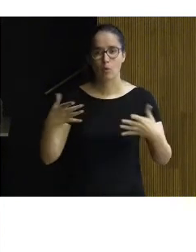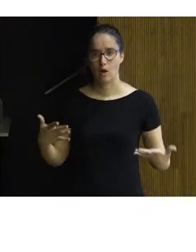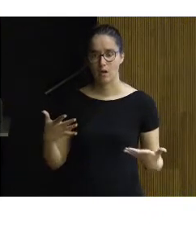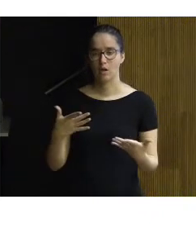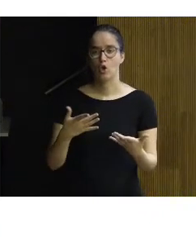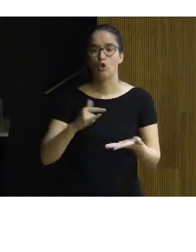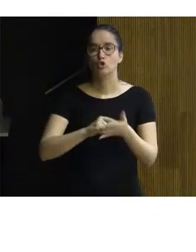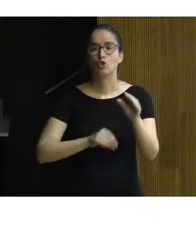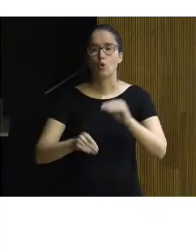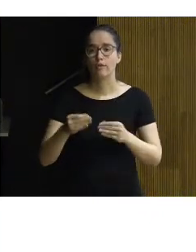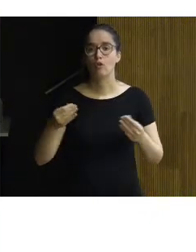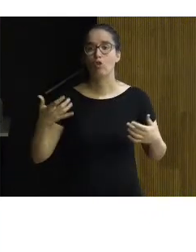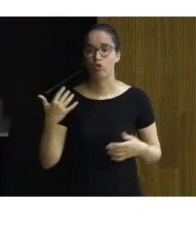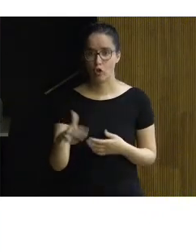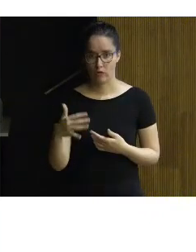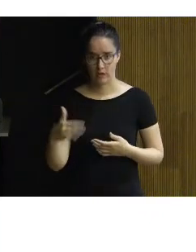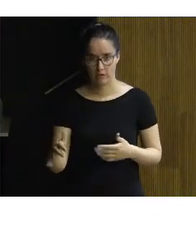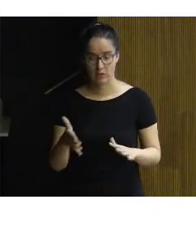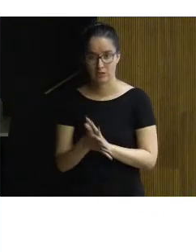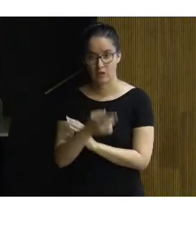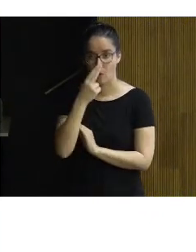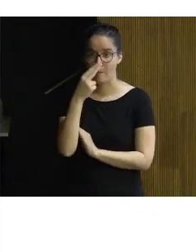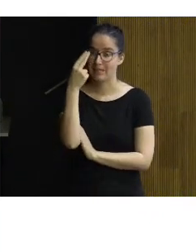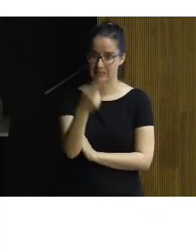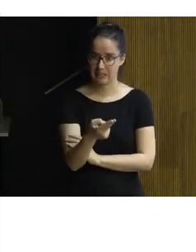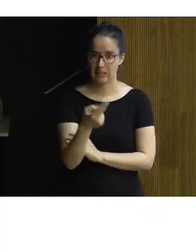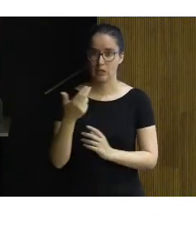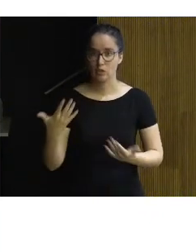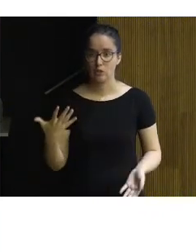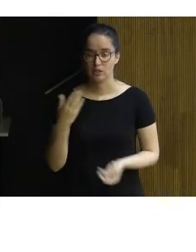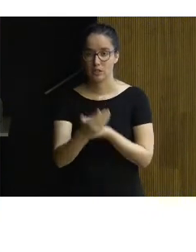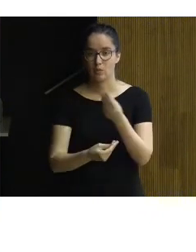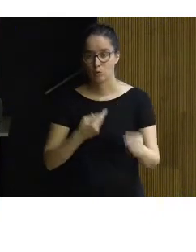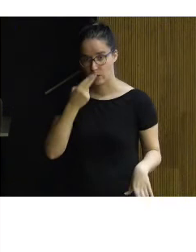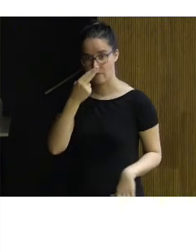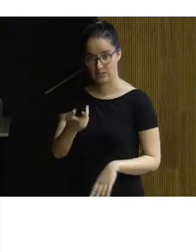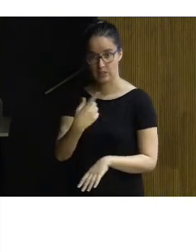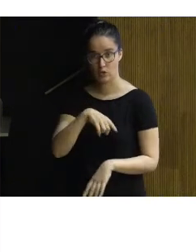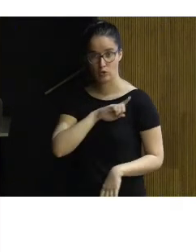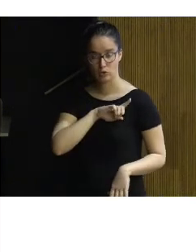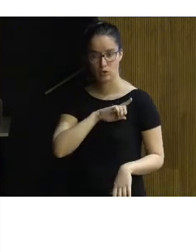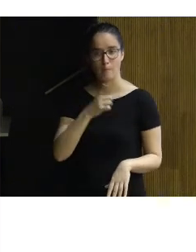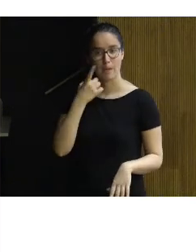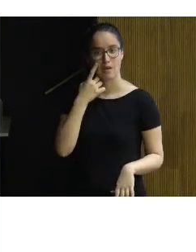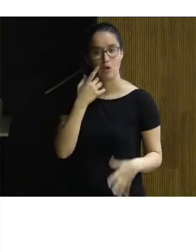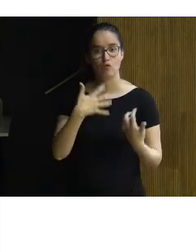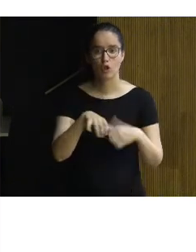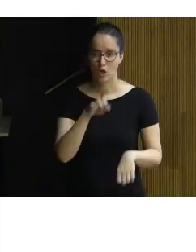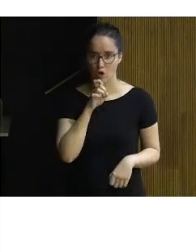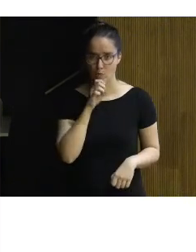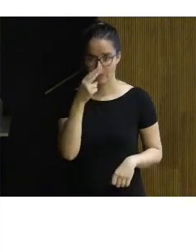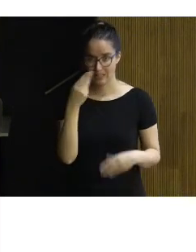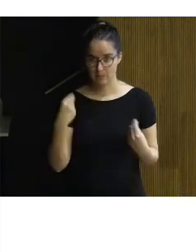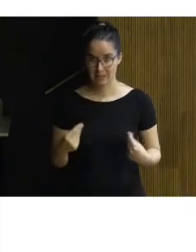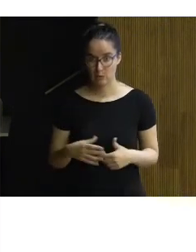resolver? en este caso era el que conllevaba una visita por lo tanto hicimos una visita nosotros y vimos cómo funcionaba esa visita ¿no?